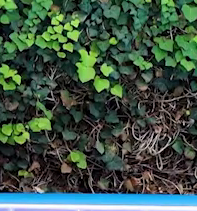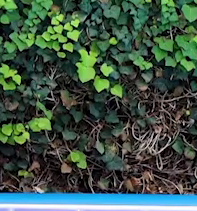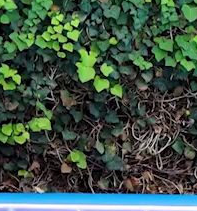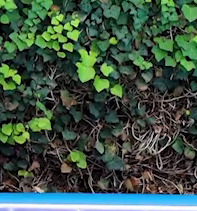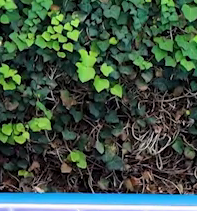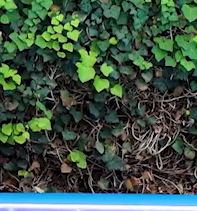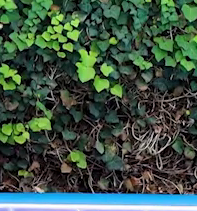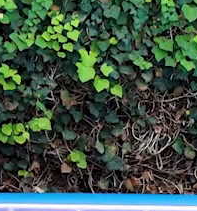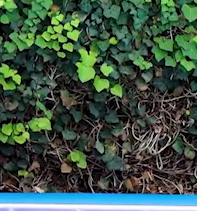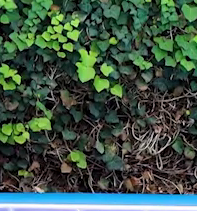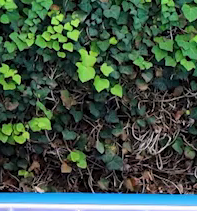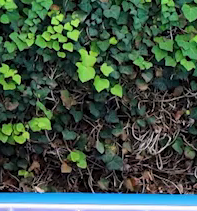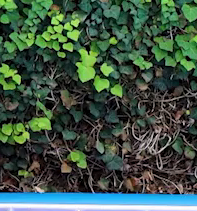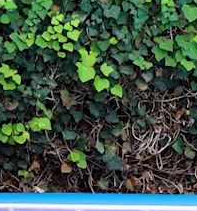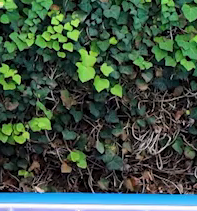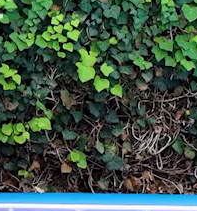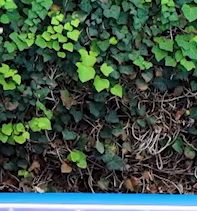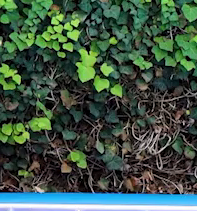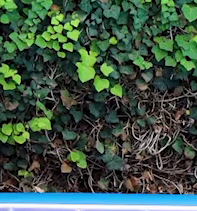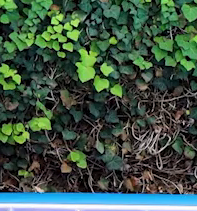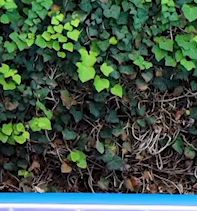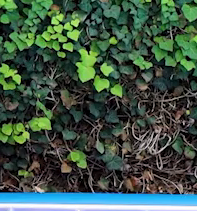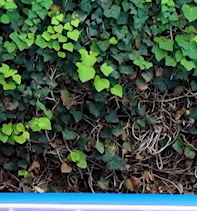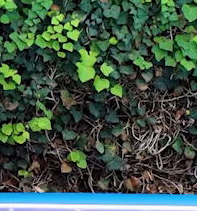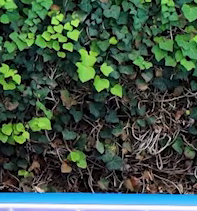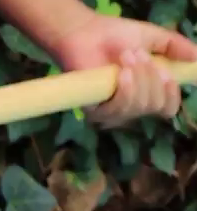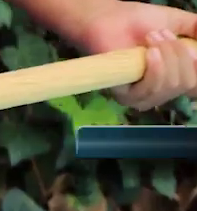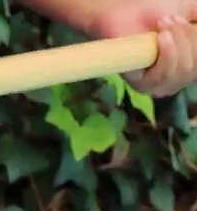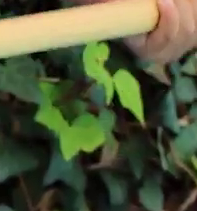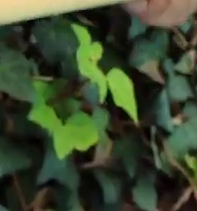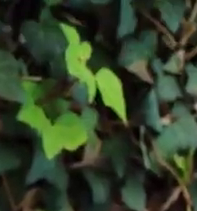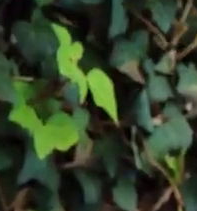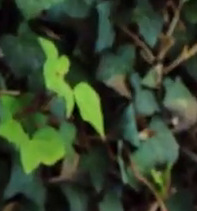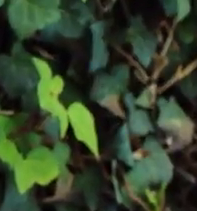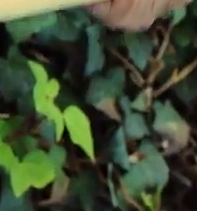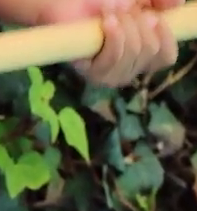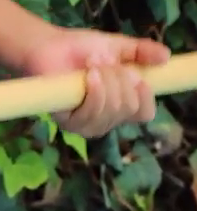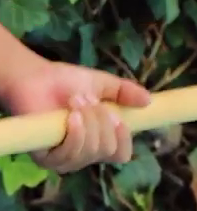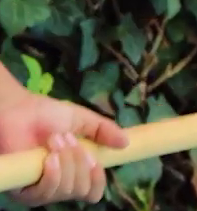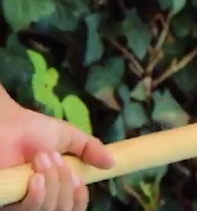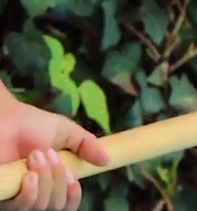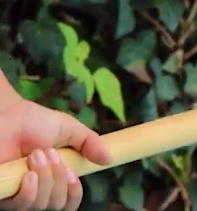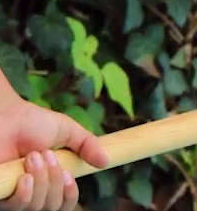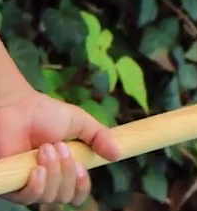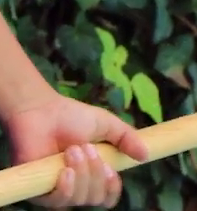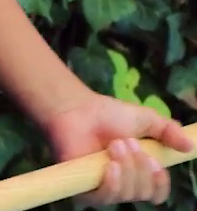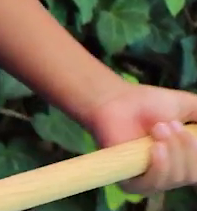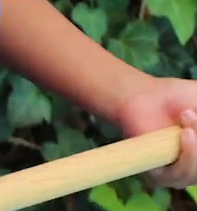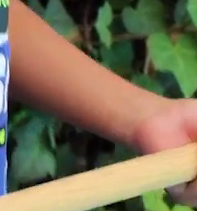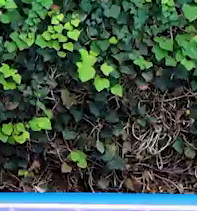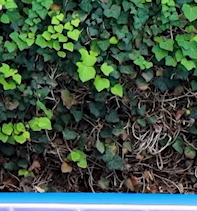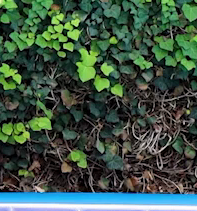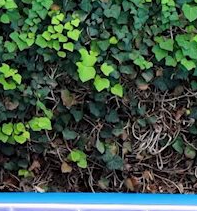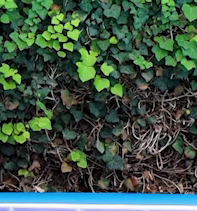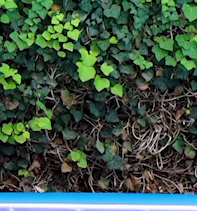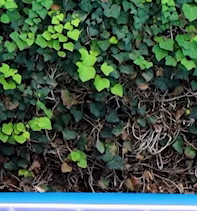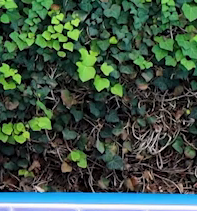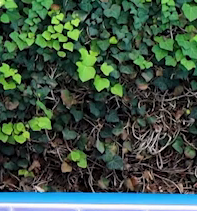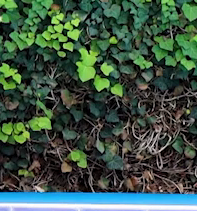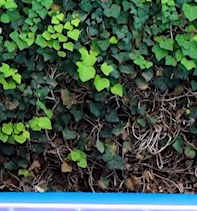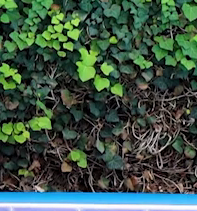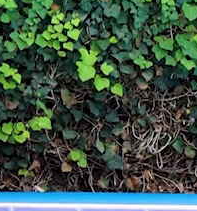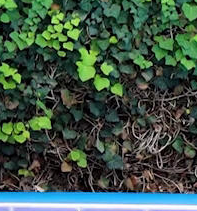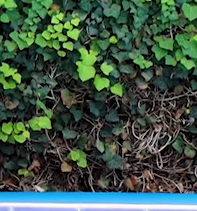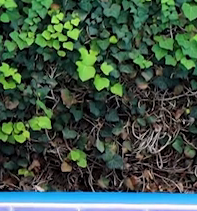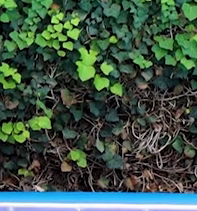Extendemos, flexionamos. Extendemos, flexionamos. Tres más. ahí 90